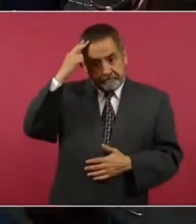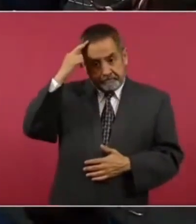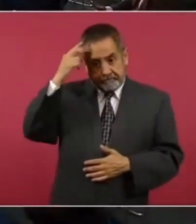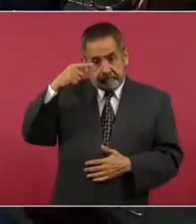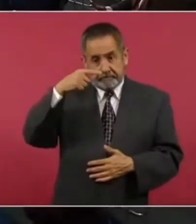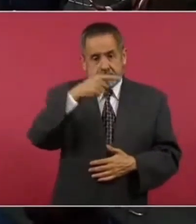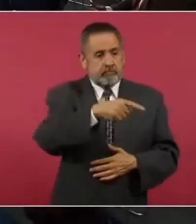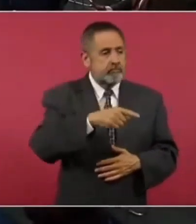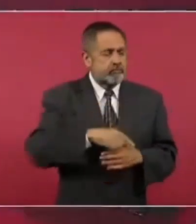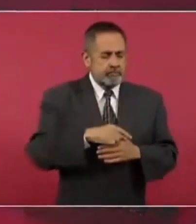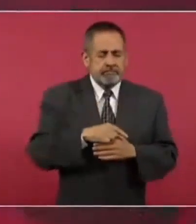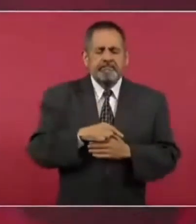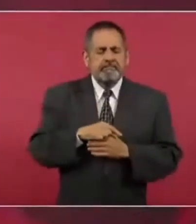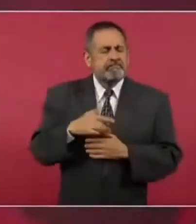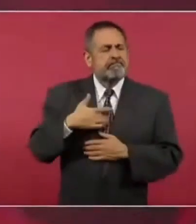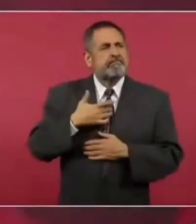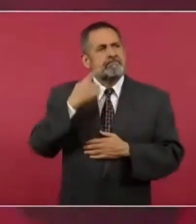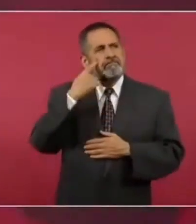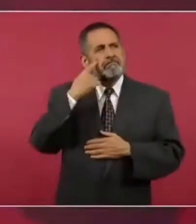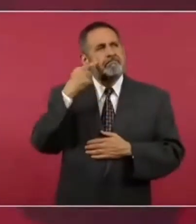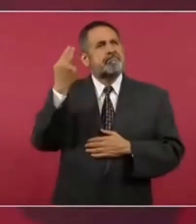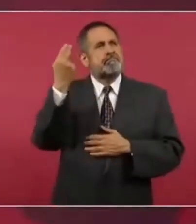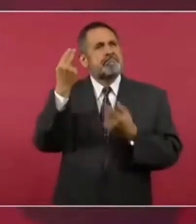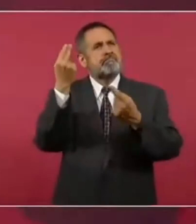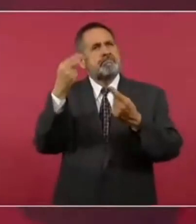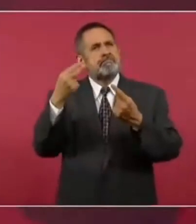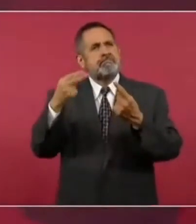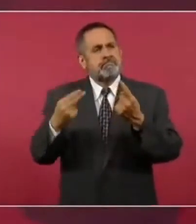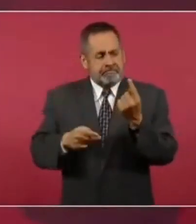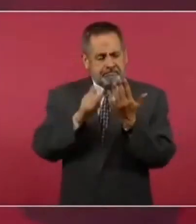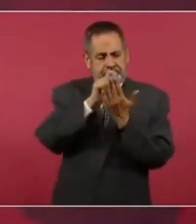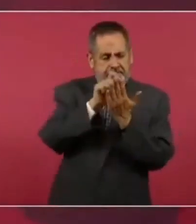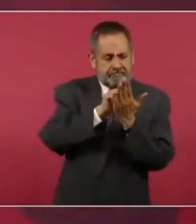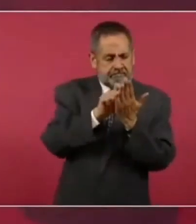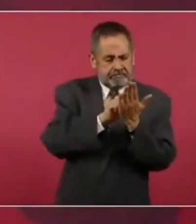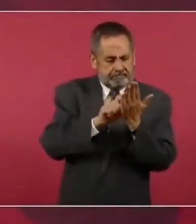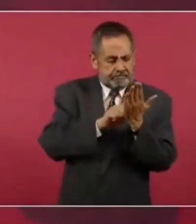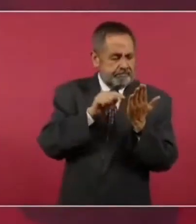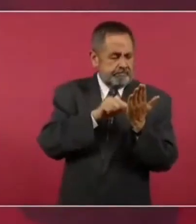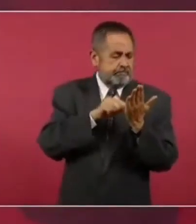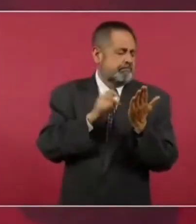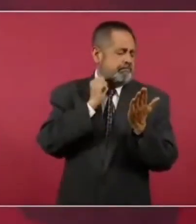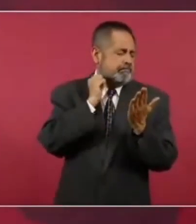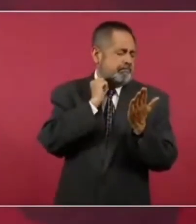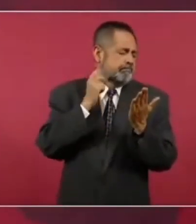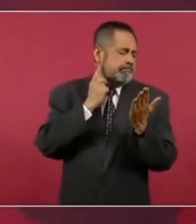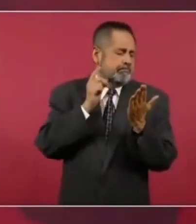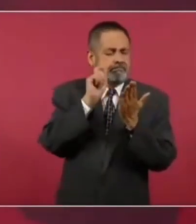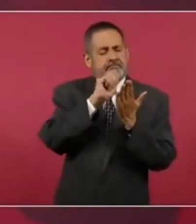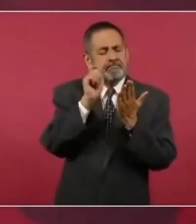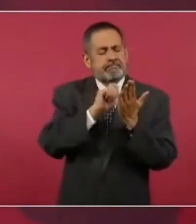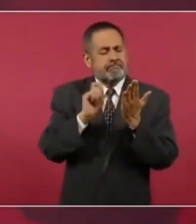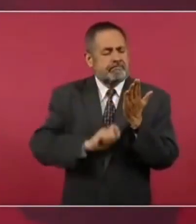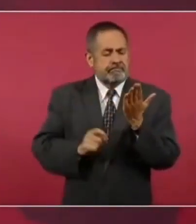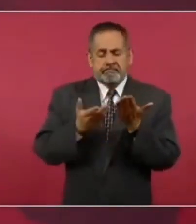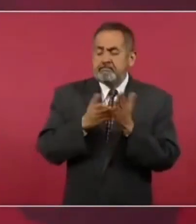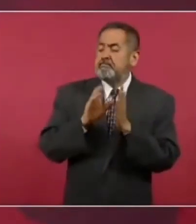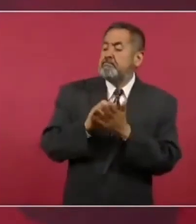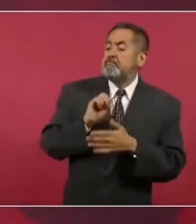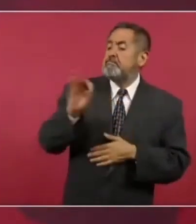enviaba las listas de los candidatos a diputados a senadores y de antemano sabía